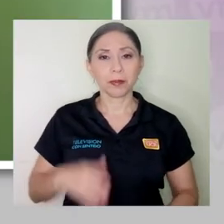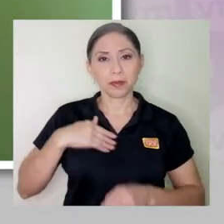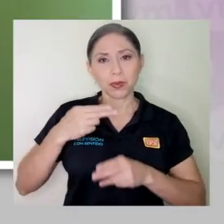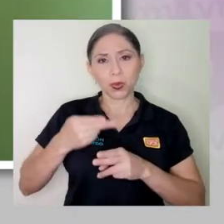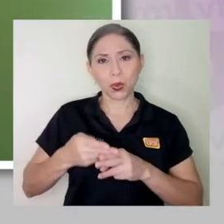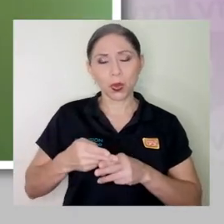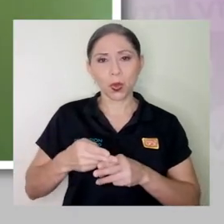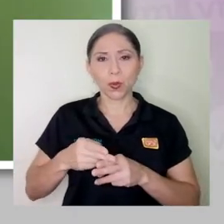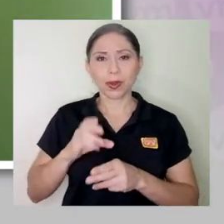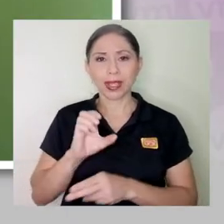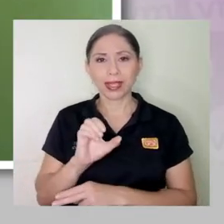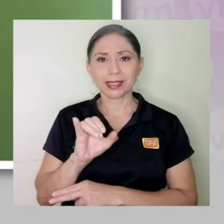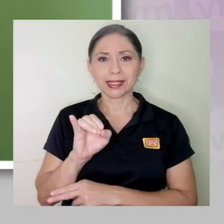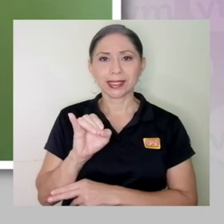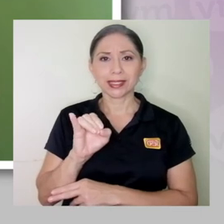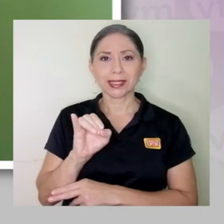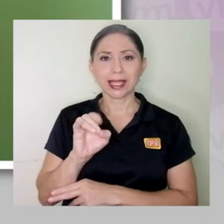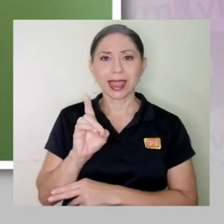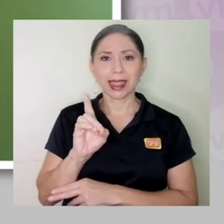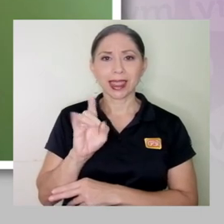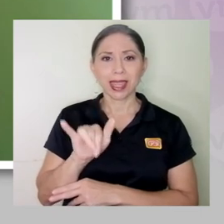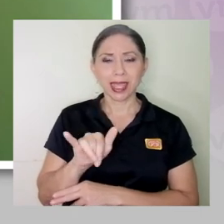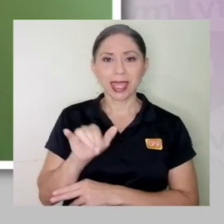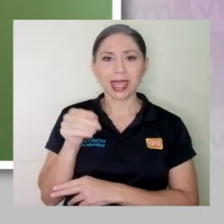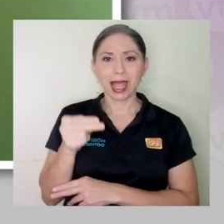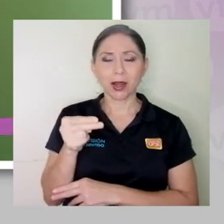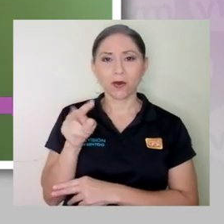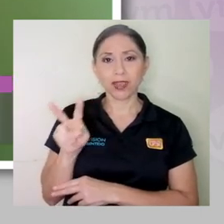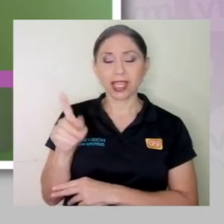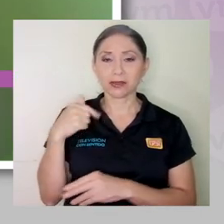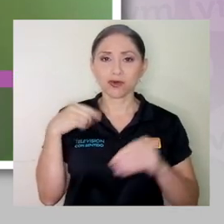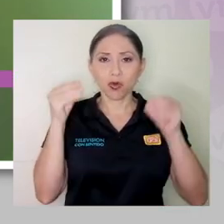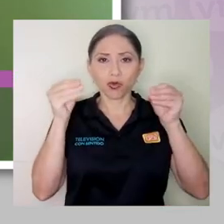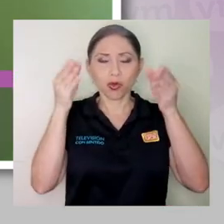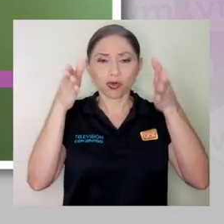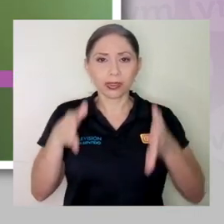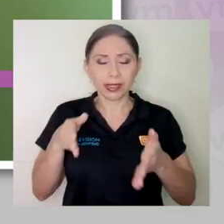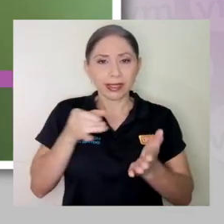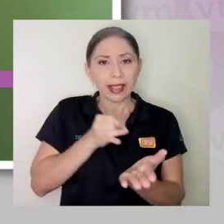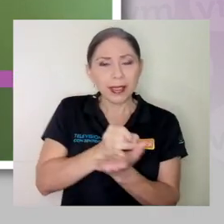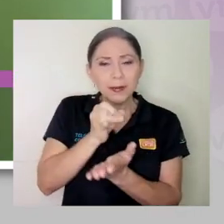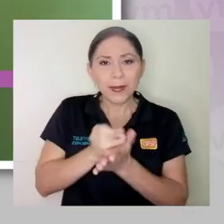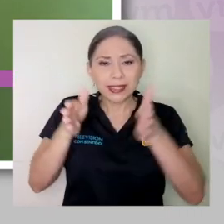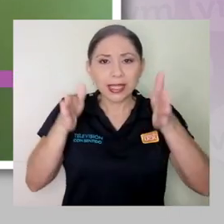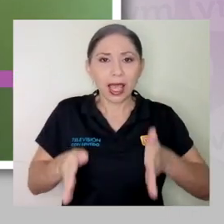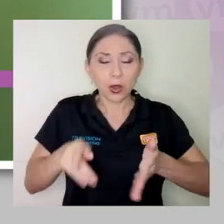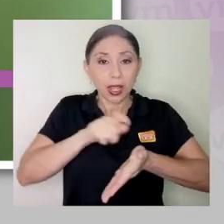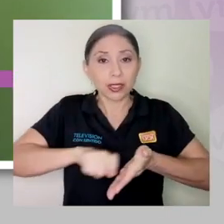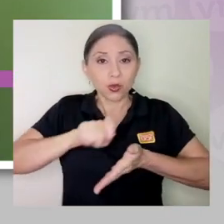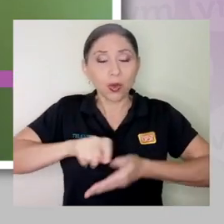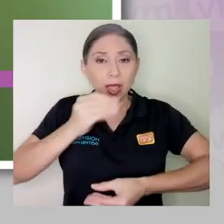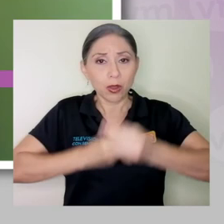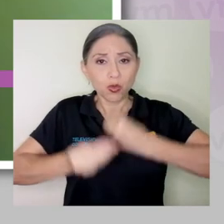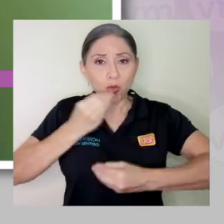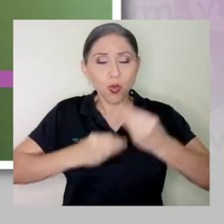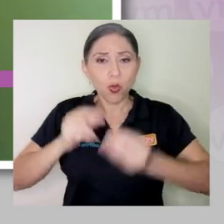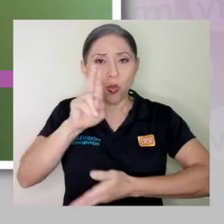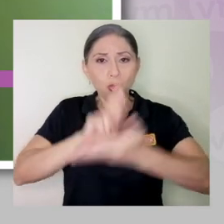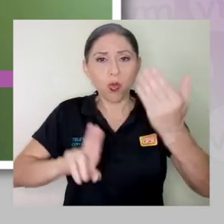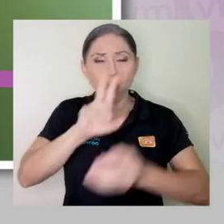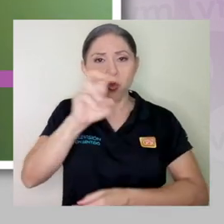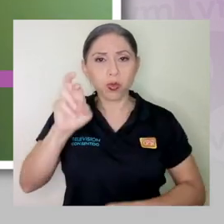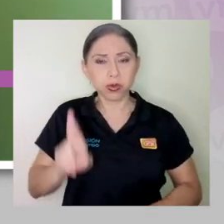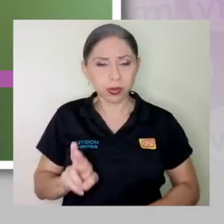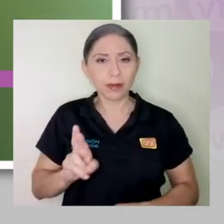Bueno, mi nombre es Cindy Hidalgo Víquez, yo soy docente e investigadora de la Escuela de Nutrición de la Universidad de